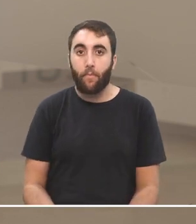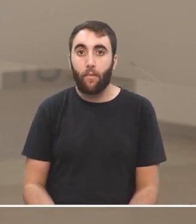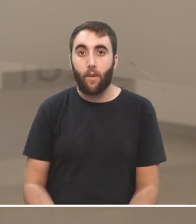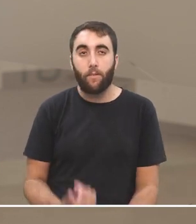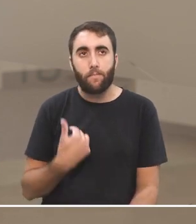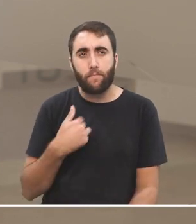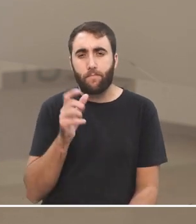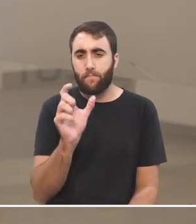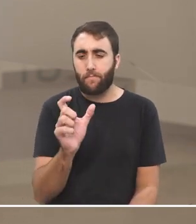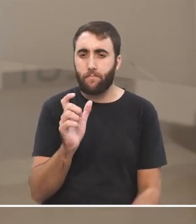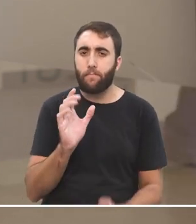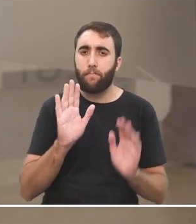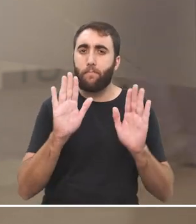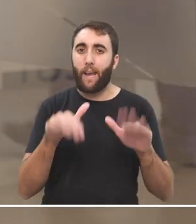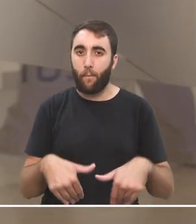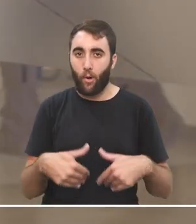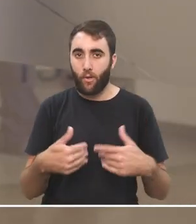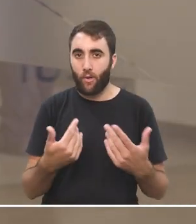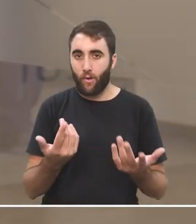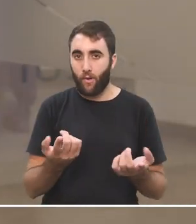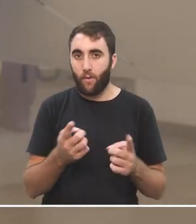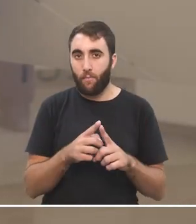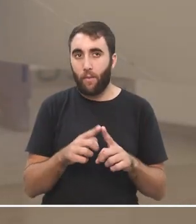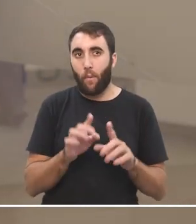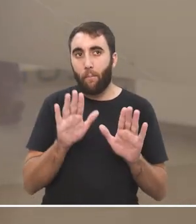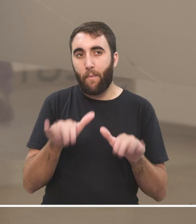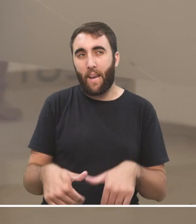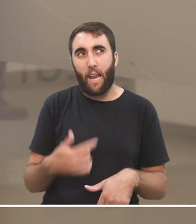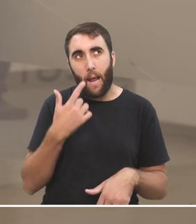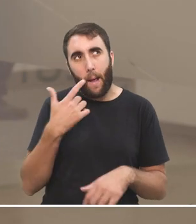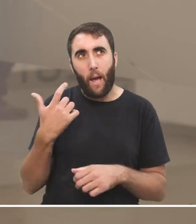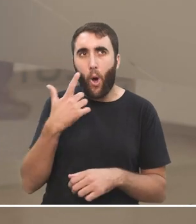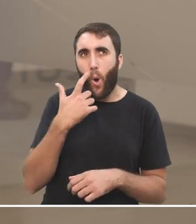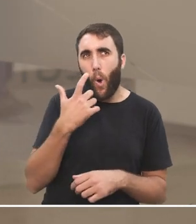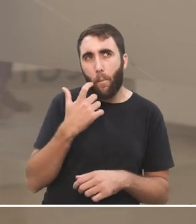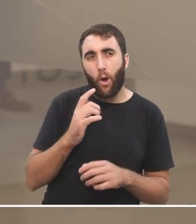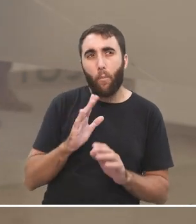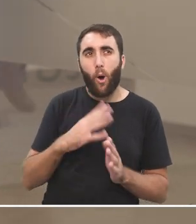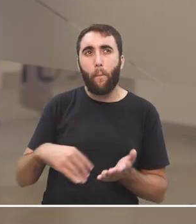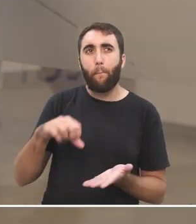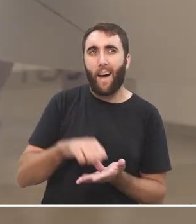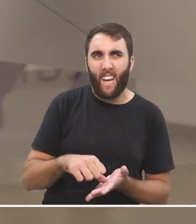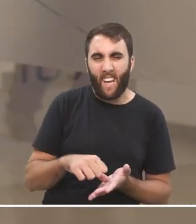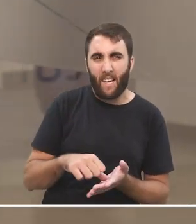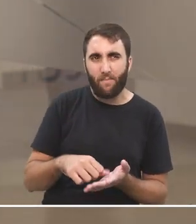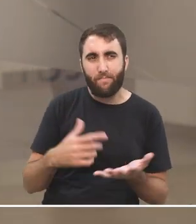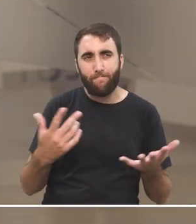es curioso el término patrimonio, que refiere a la ciudad patriarcal, me suena ahora, la patria, o sea,